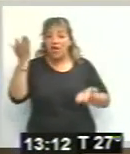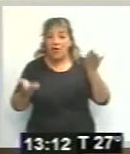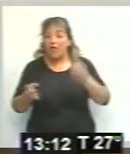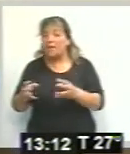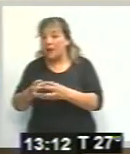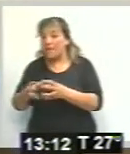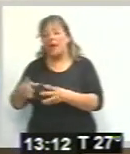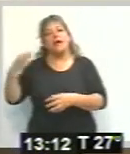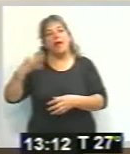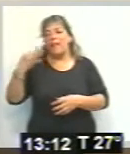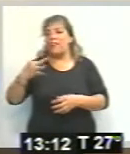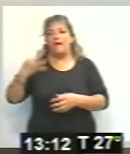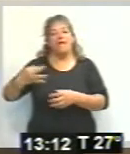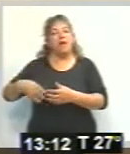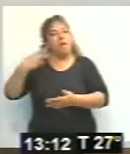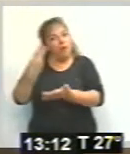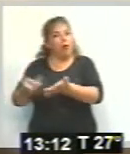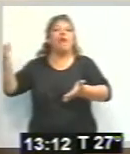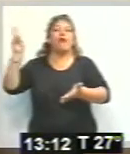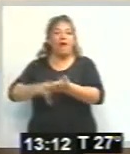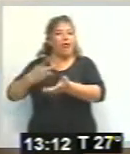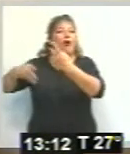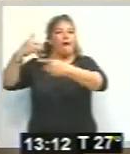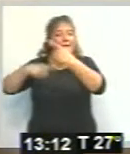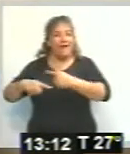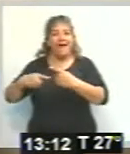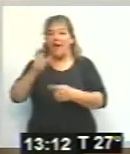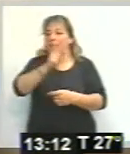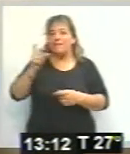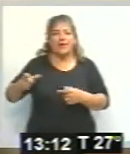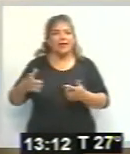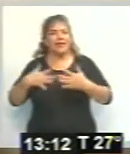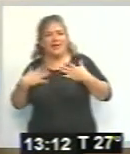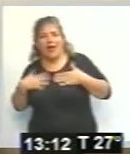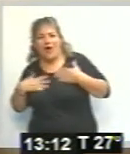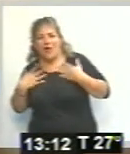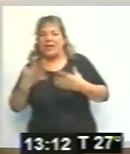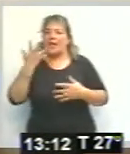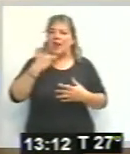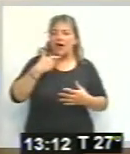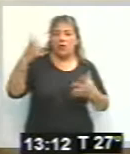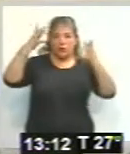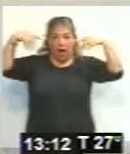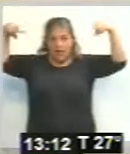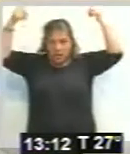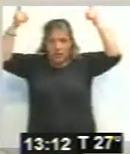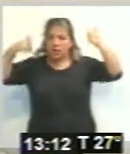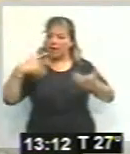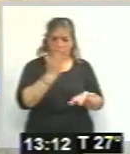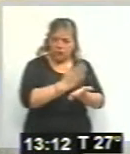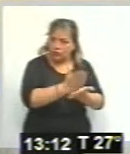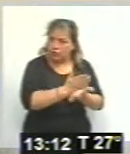tenemos que duplicar este año y la gente se entusiasma muchísimo realmente Hay chefs que van y cocinan cosas espectaculares